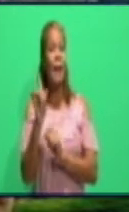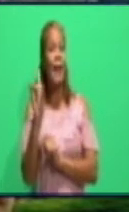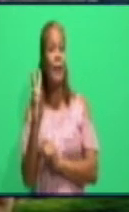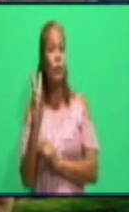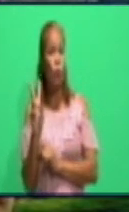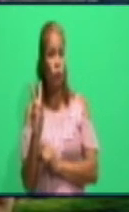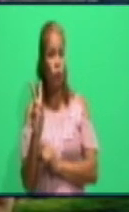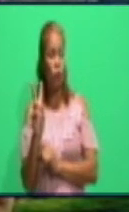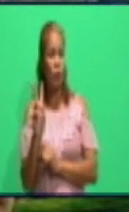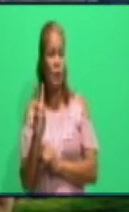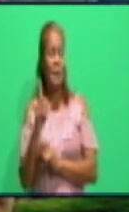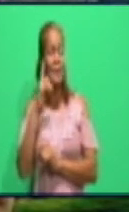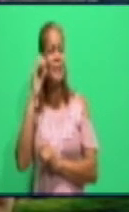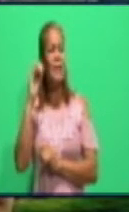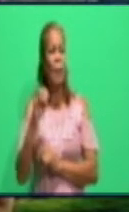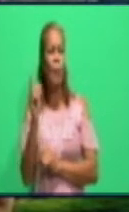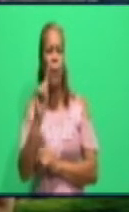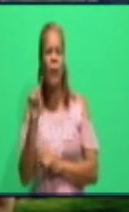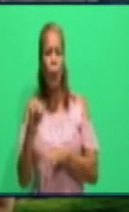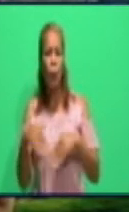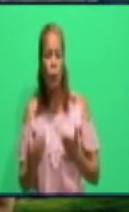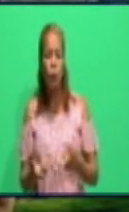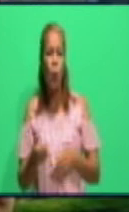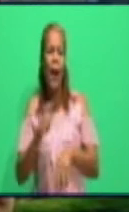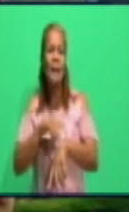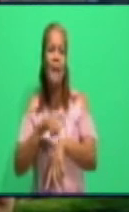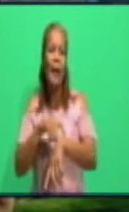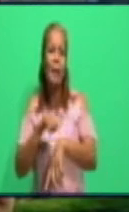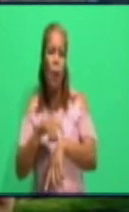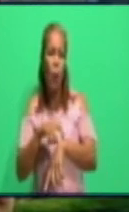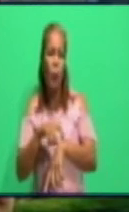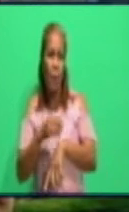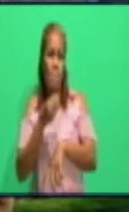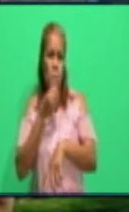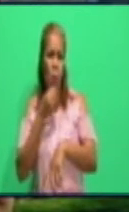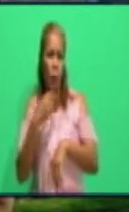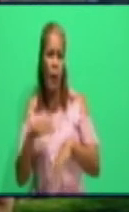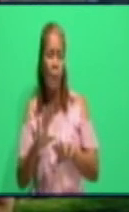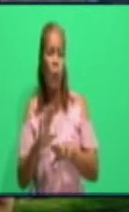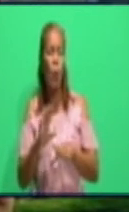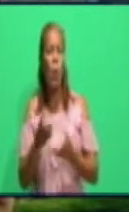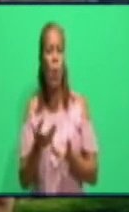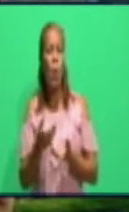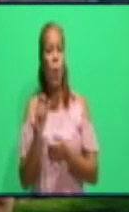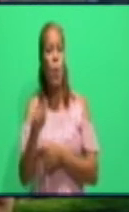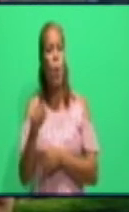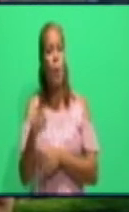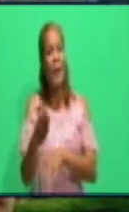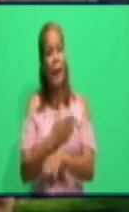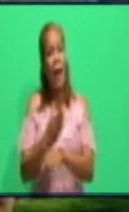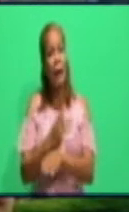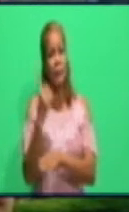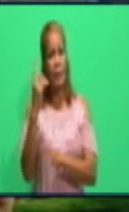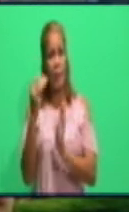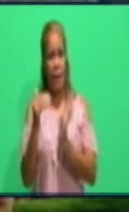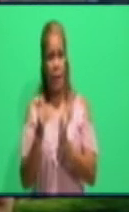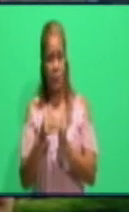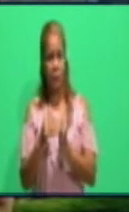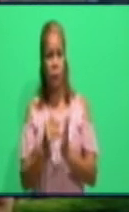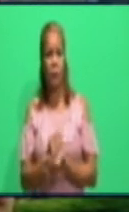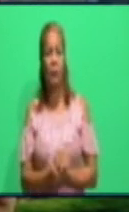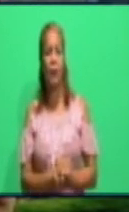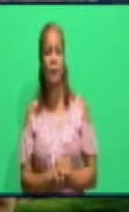¿Hasta qué hora para que lo vendan de manera liberada? No le vamos a dar respuesta a ella por aquí, Denny, pero usted toma nota de esta